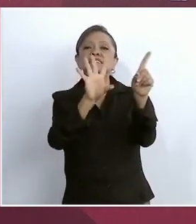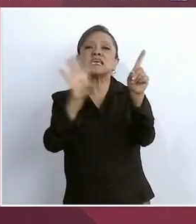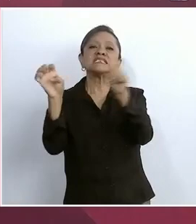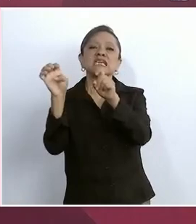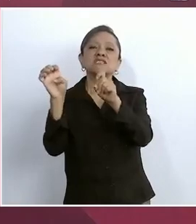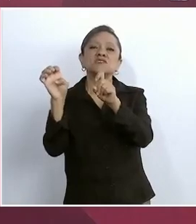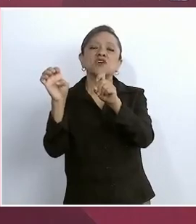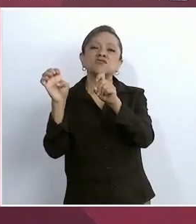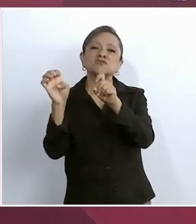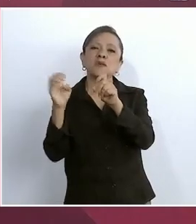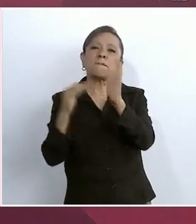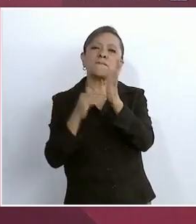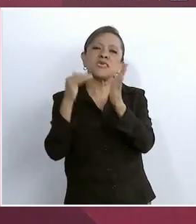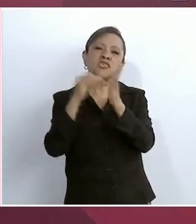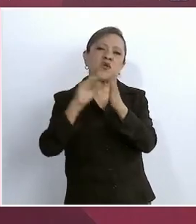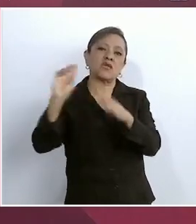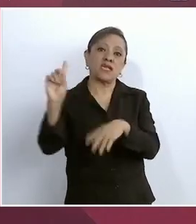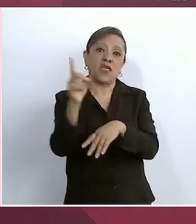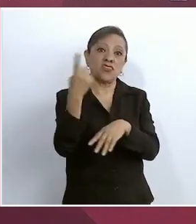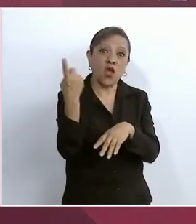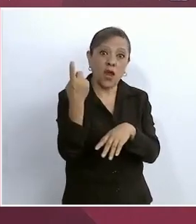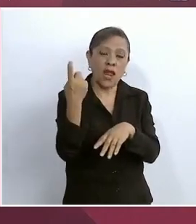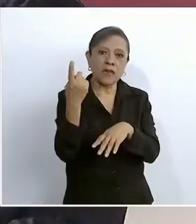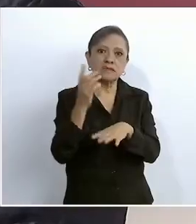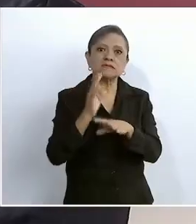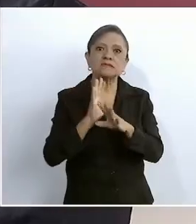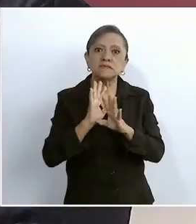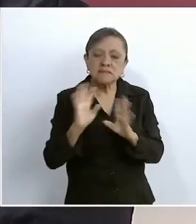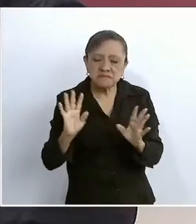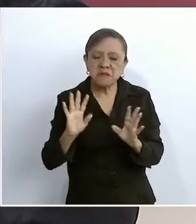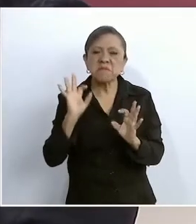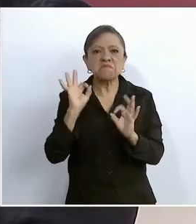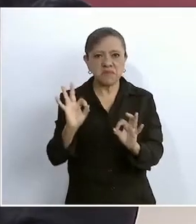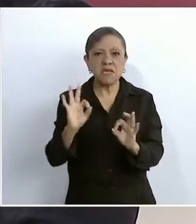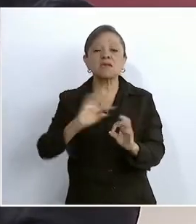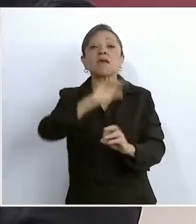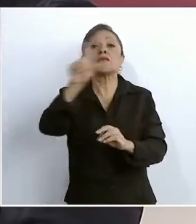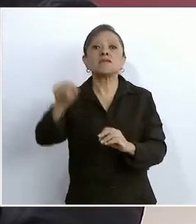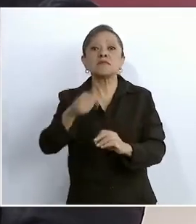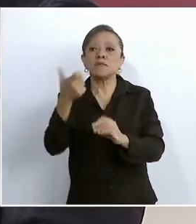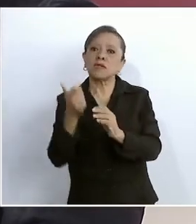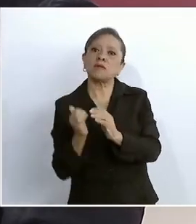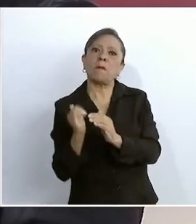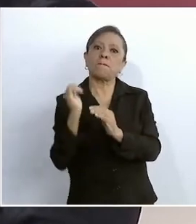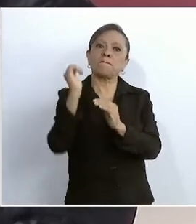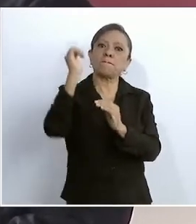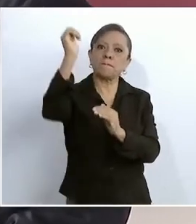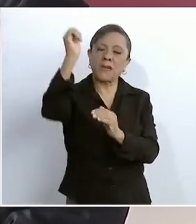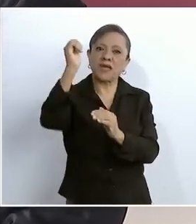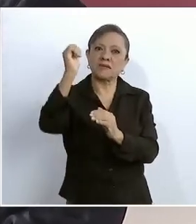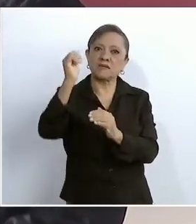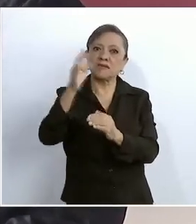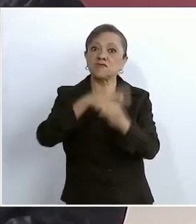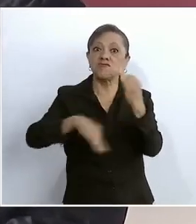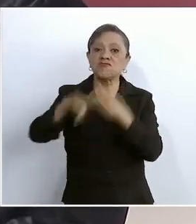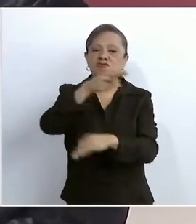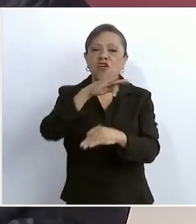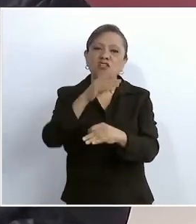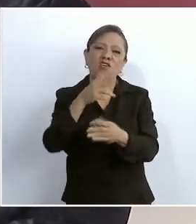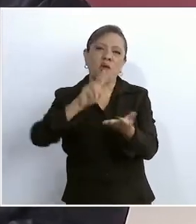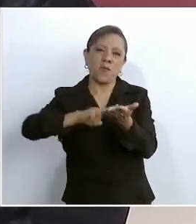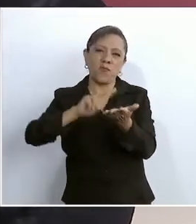dólares. Viene la crisis, viene el aumento, en los precios de los combustibles